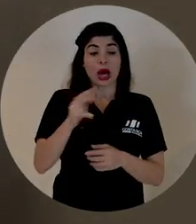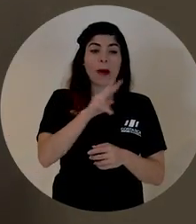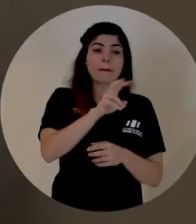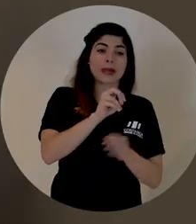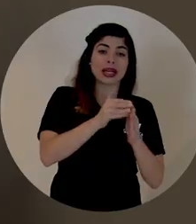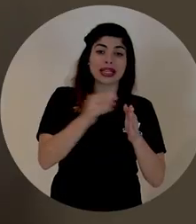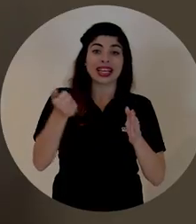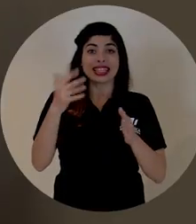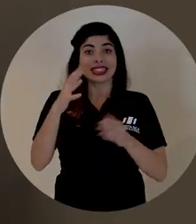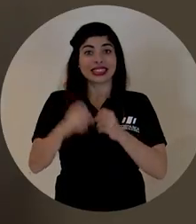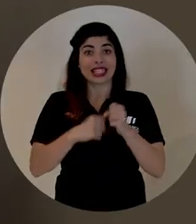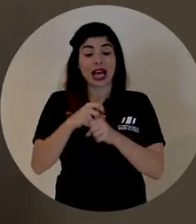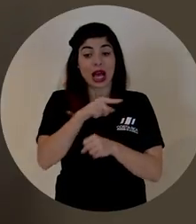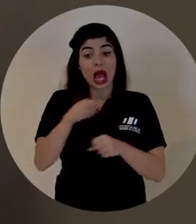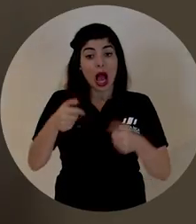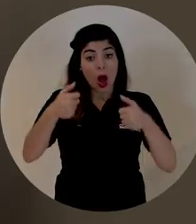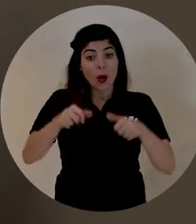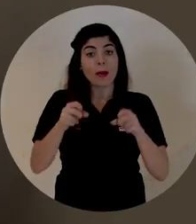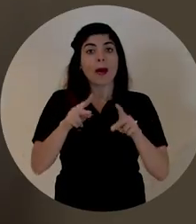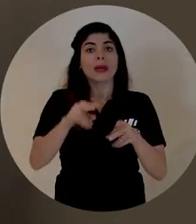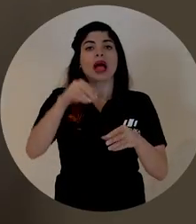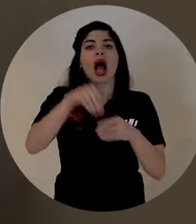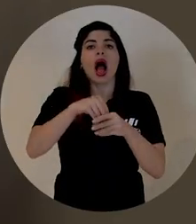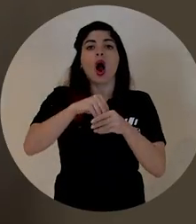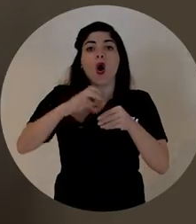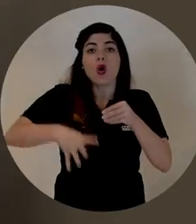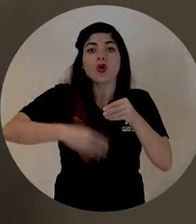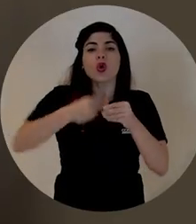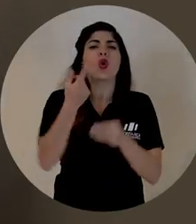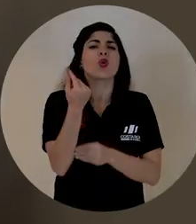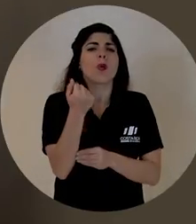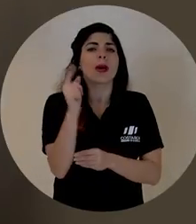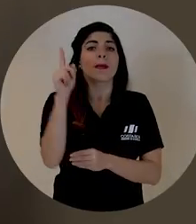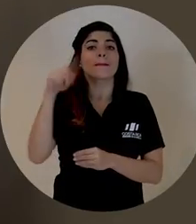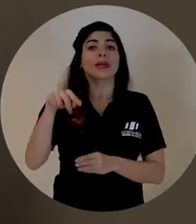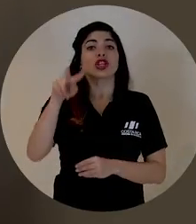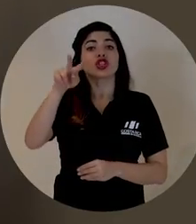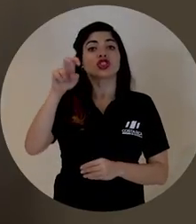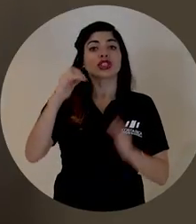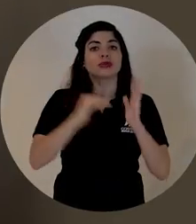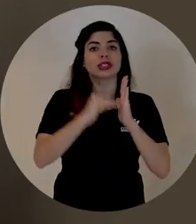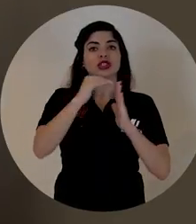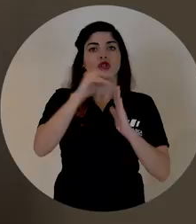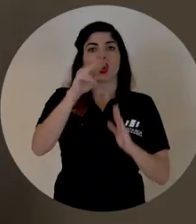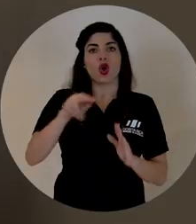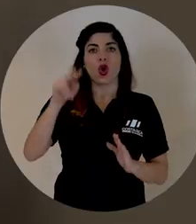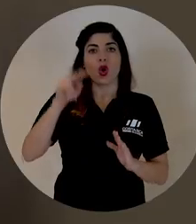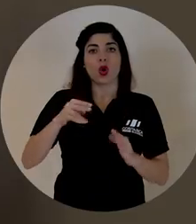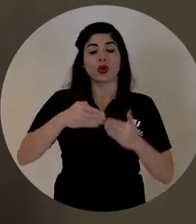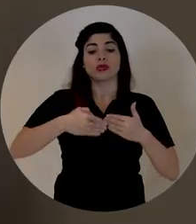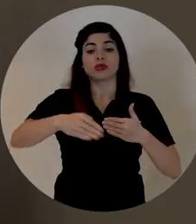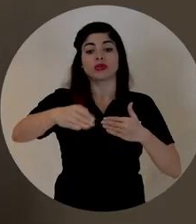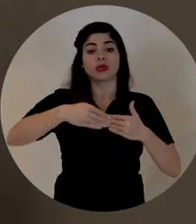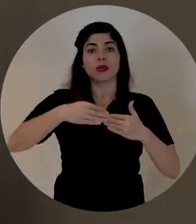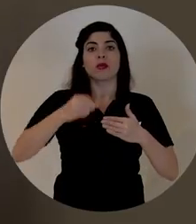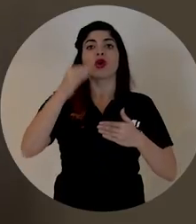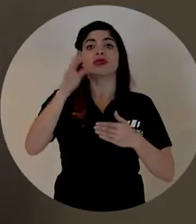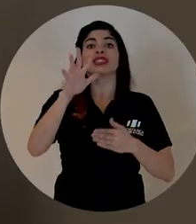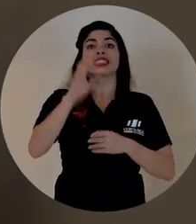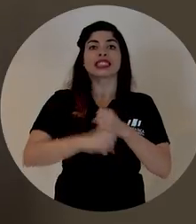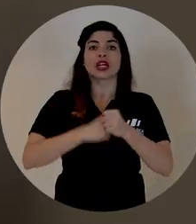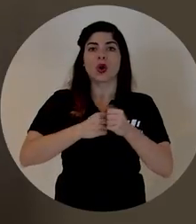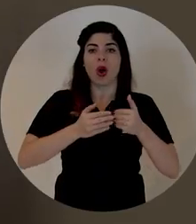20 a 15 años permitirá un ahorro adicional de 1,200 millones de colones durante los